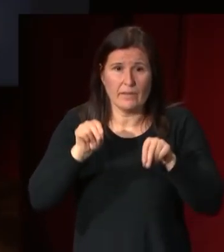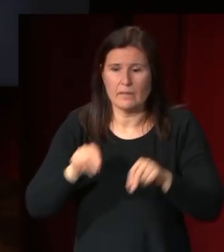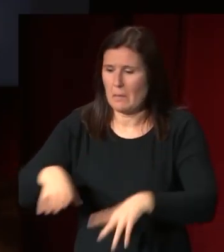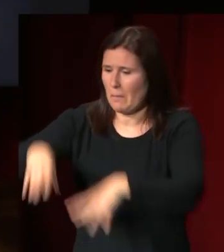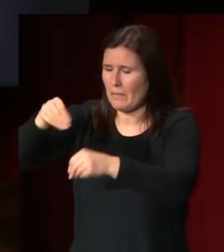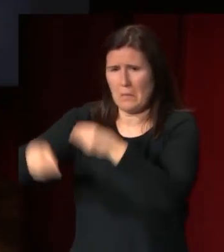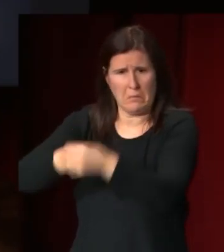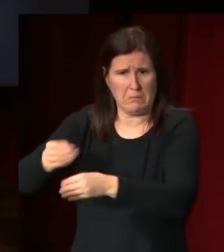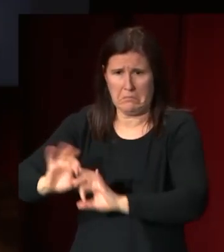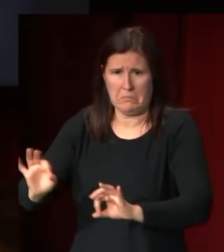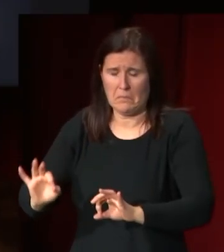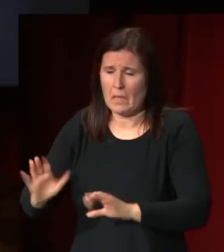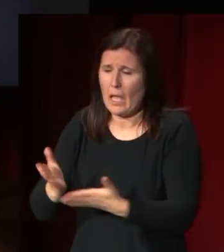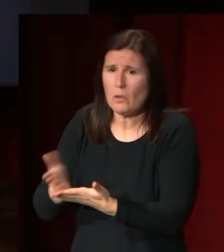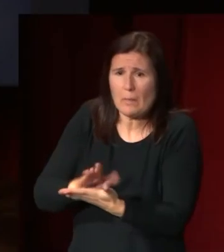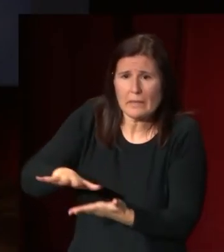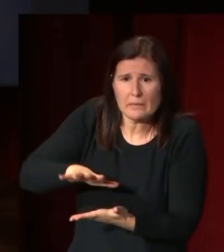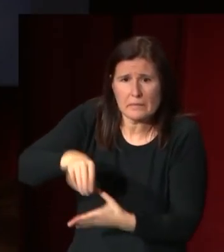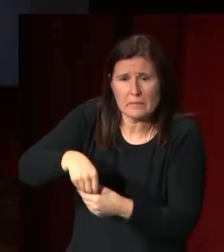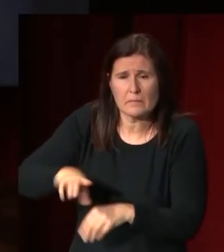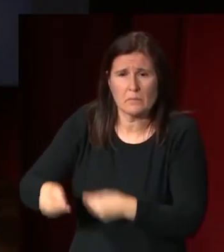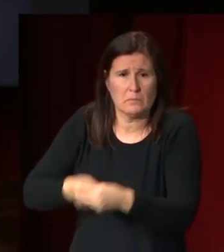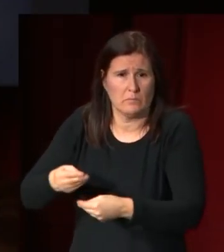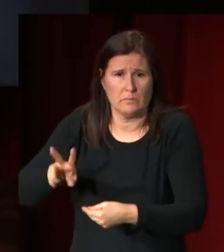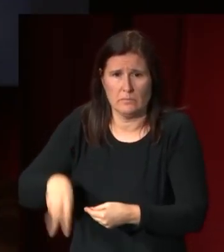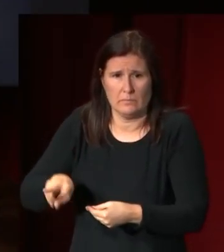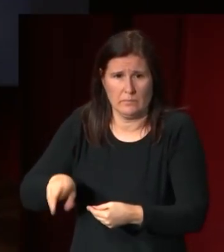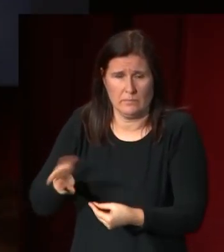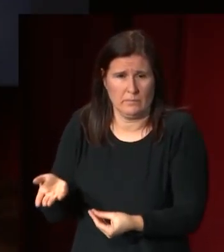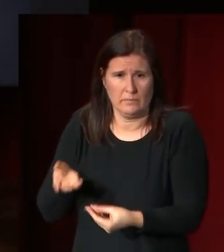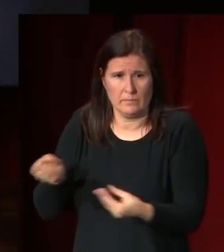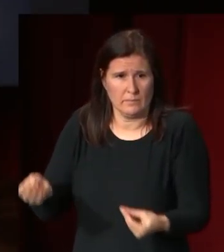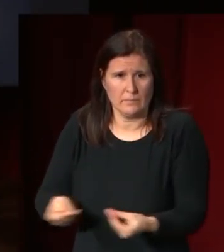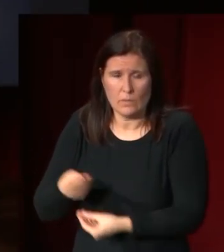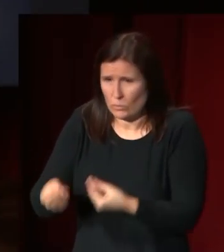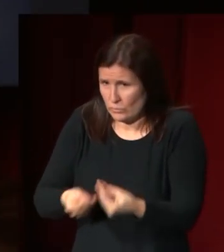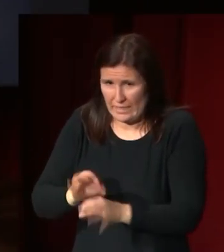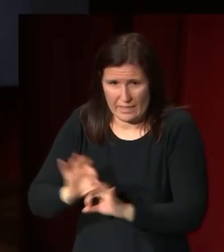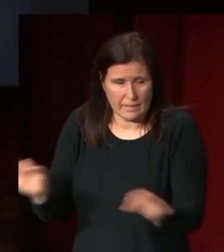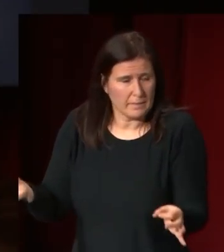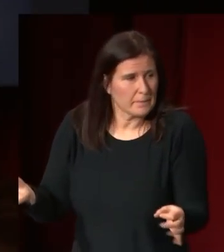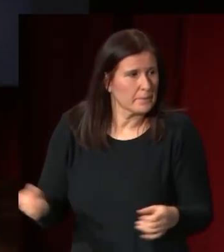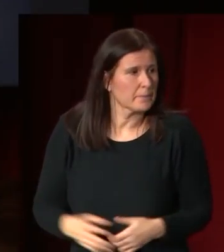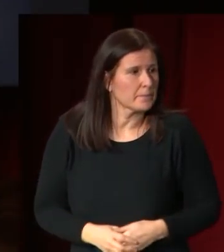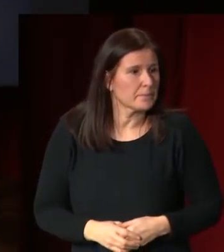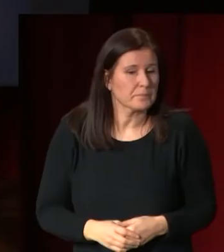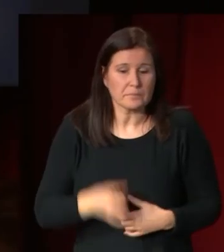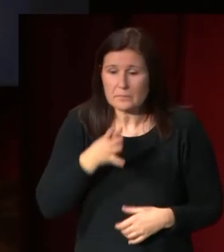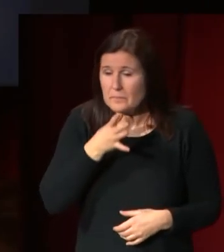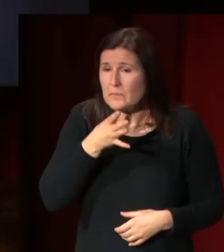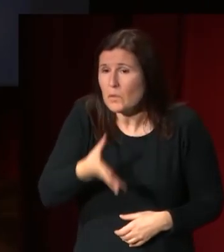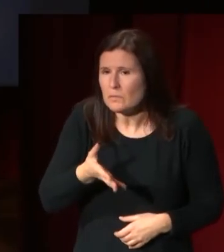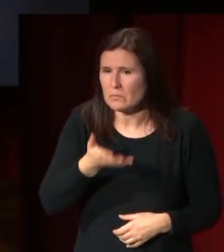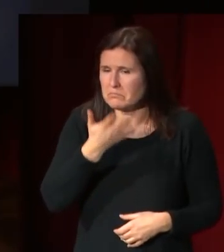se usa una parte nunca llega a allí y no se utiliza y por razones que